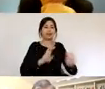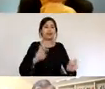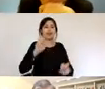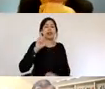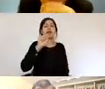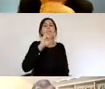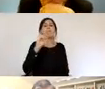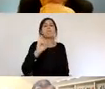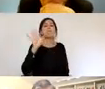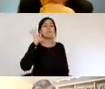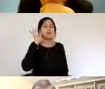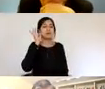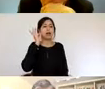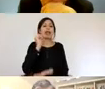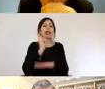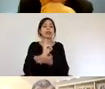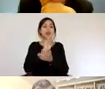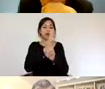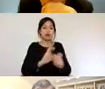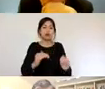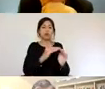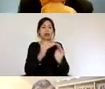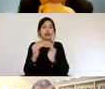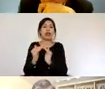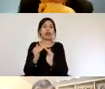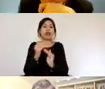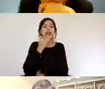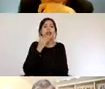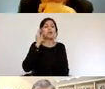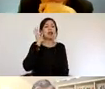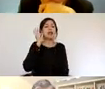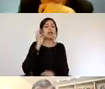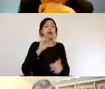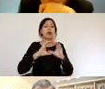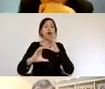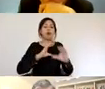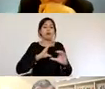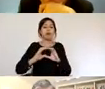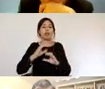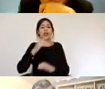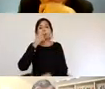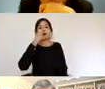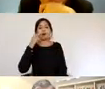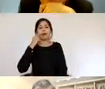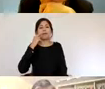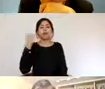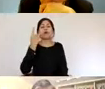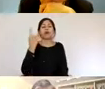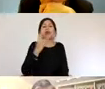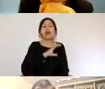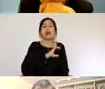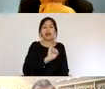del Instituto Estudio Urbano Liliana de Simone de Comunicaciones y René Catalán de la Universidad de Santiago